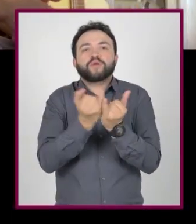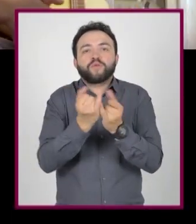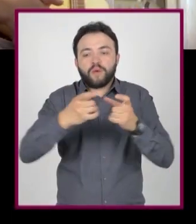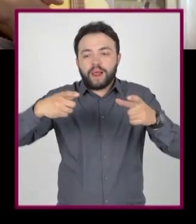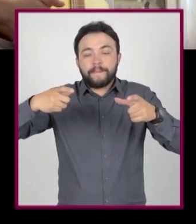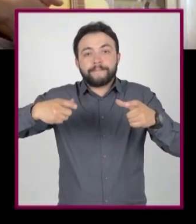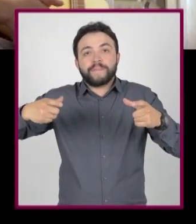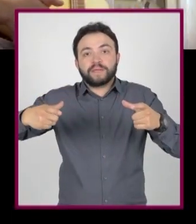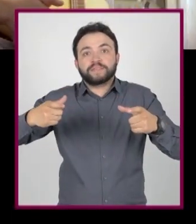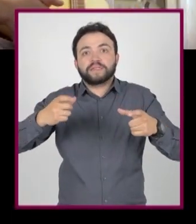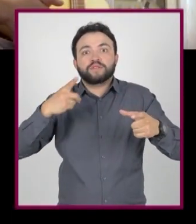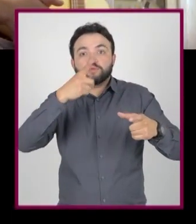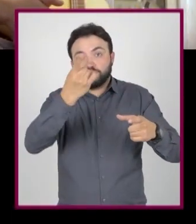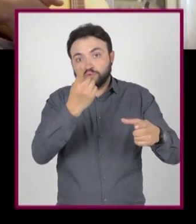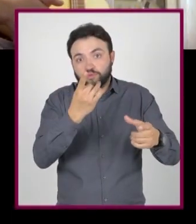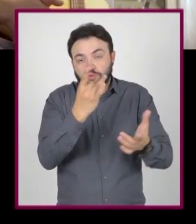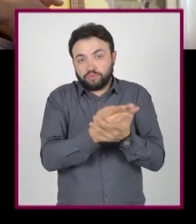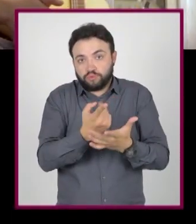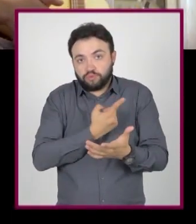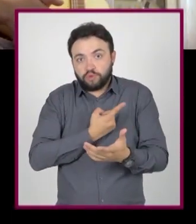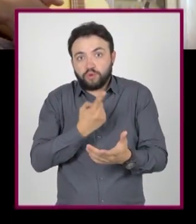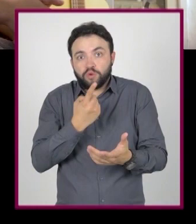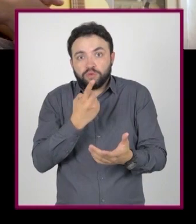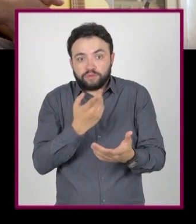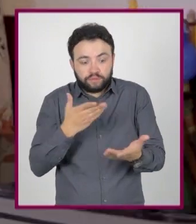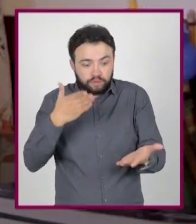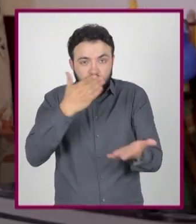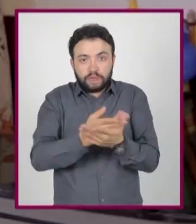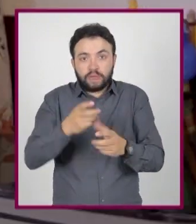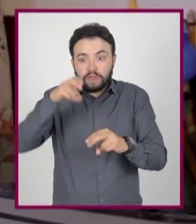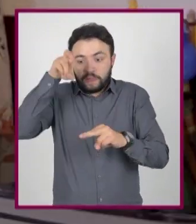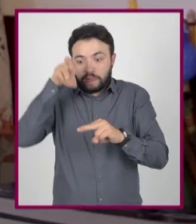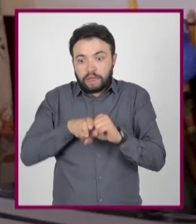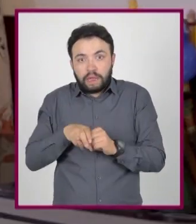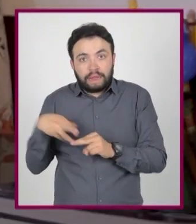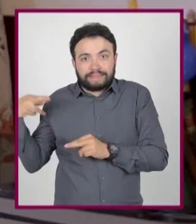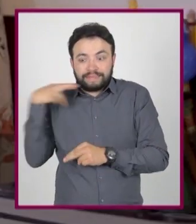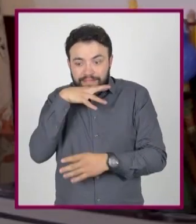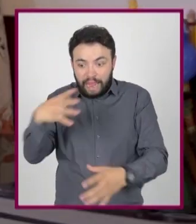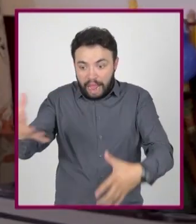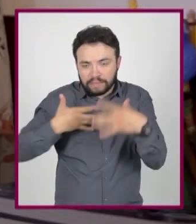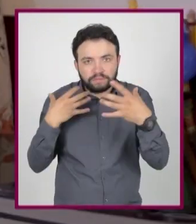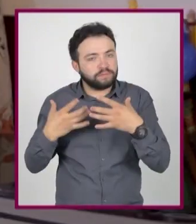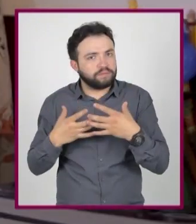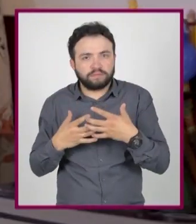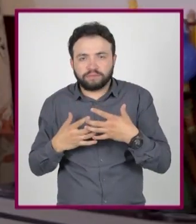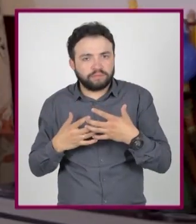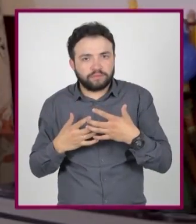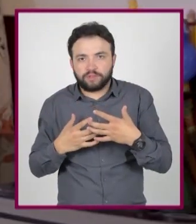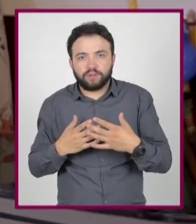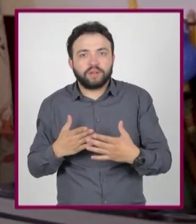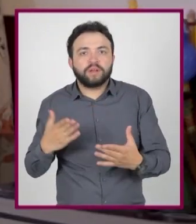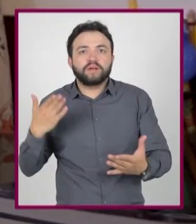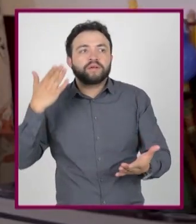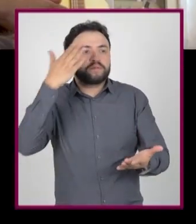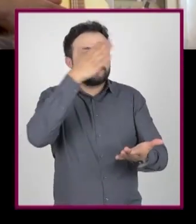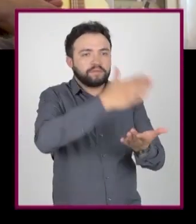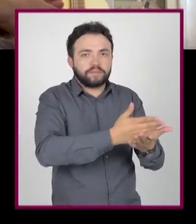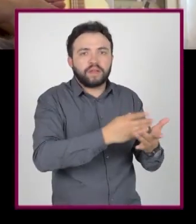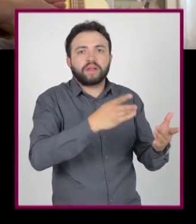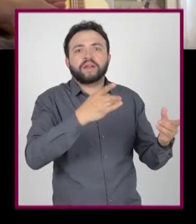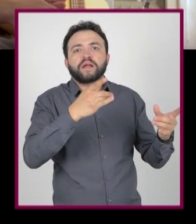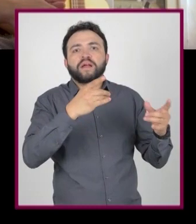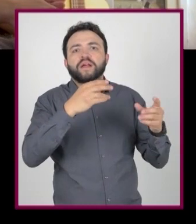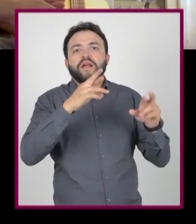solito no vas de golpe y te lo acabas. ¿No? Pues no. Te diriges discretamente al refrigerador